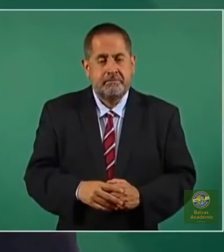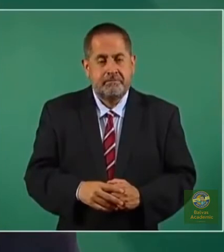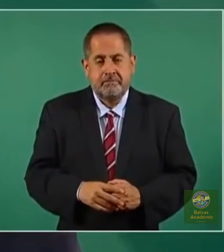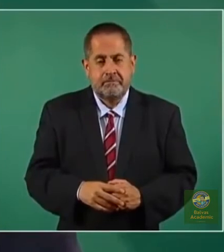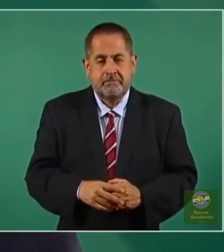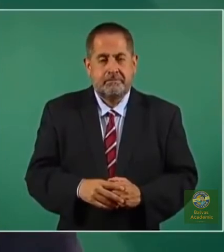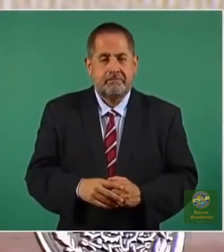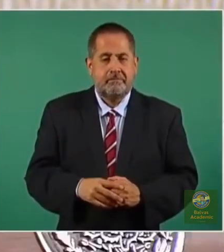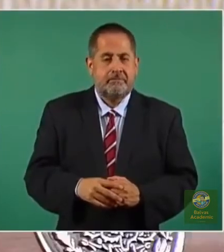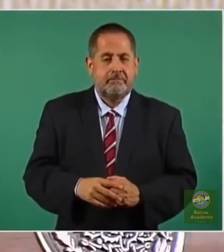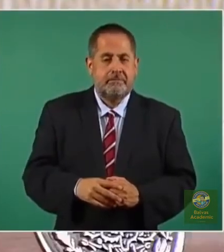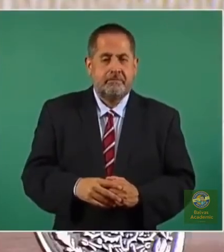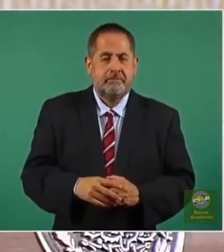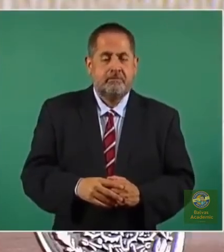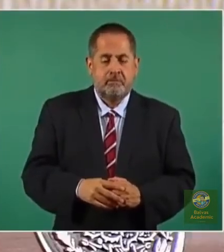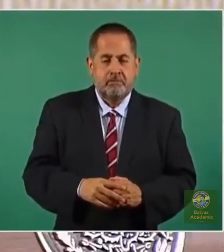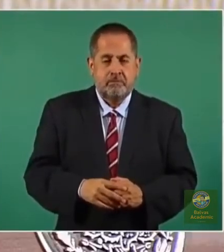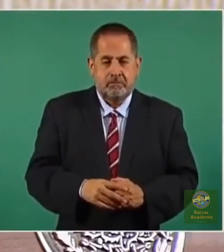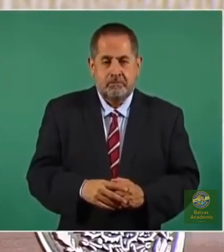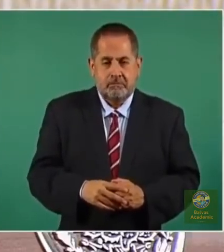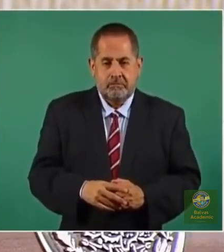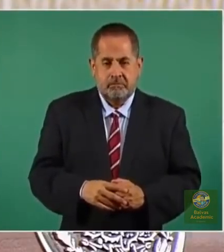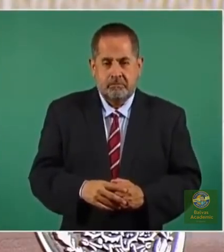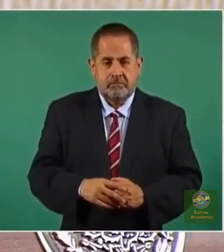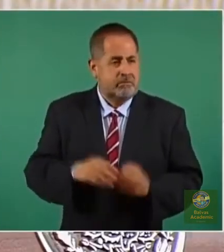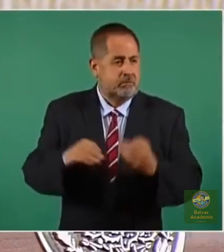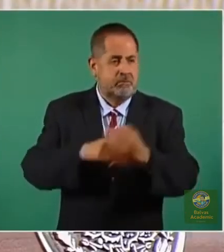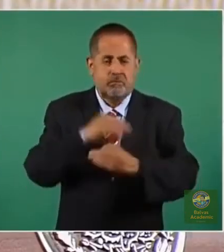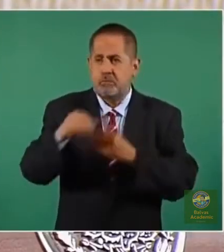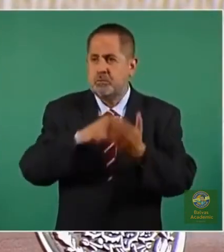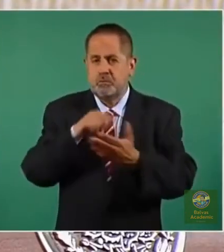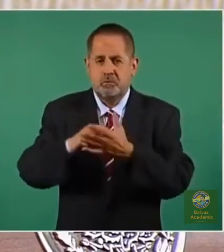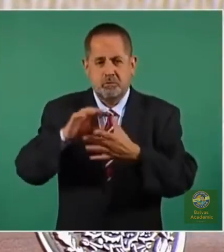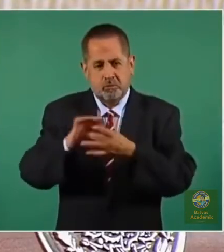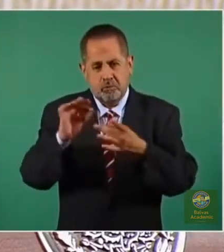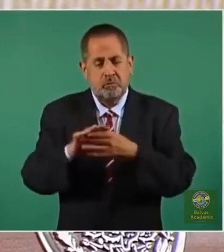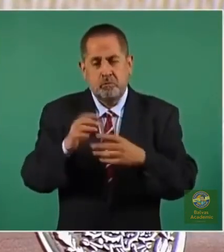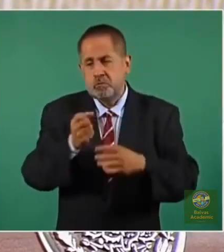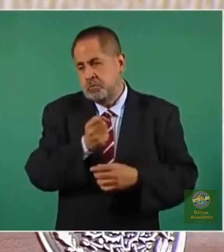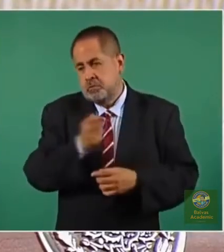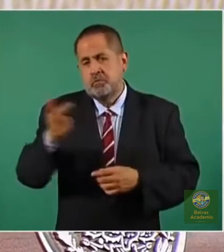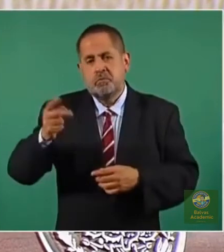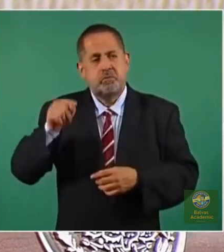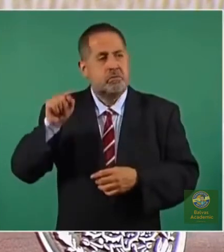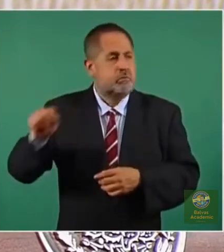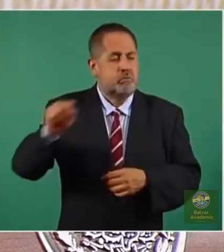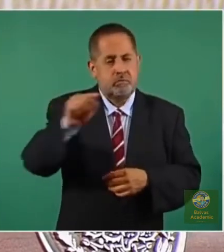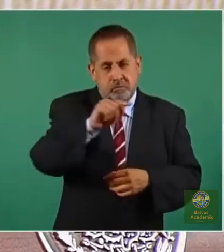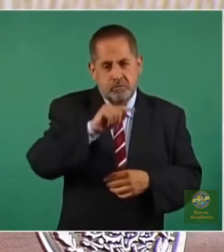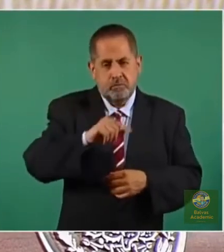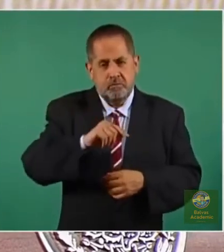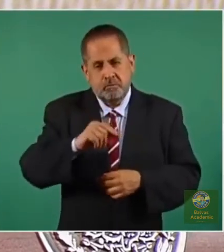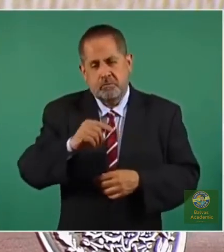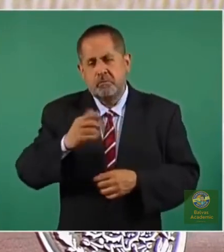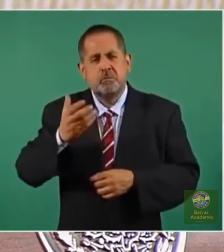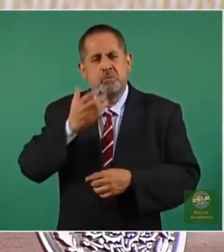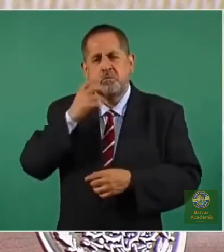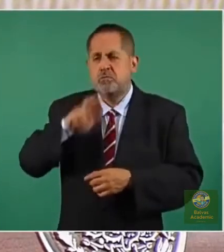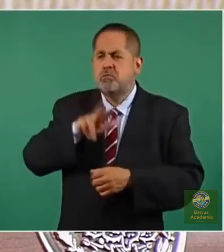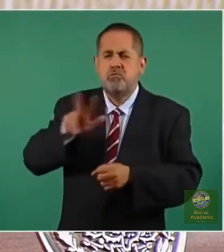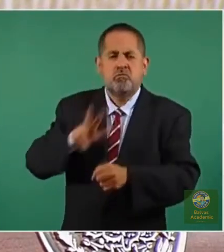Hasta en todos lados hay bebidas tradicionales.